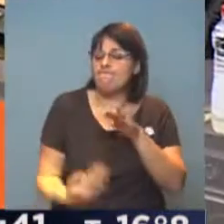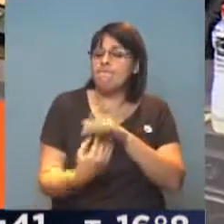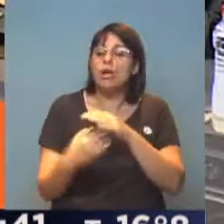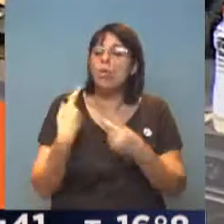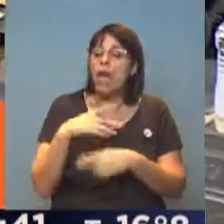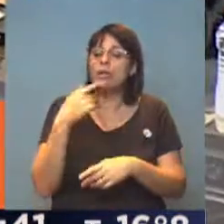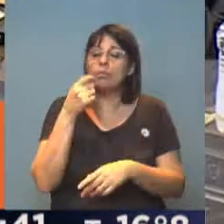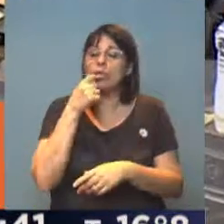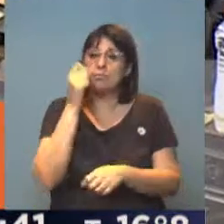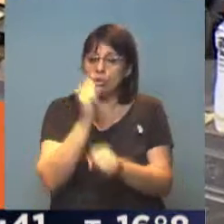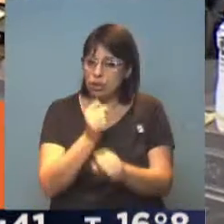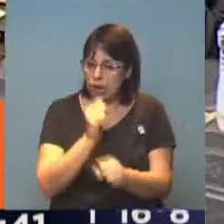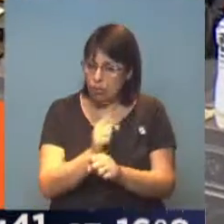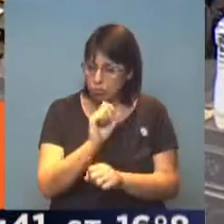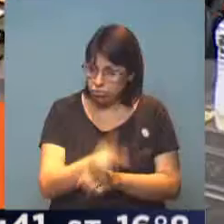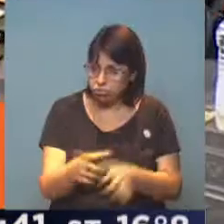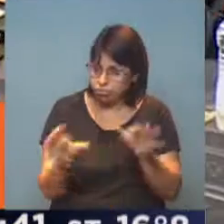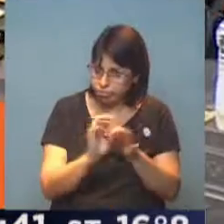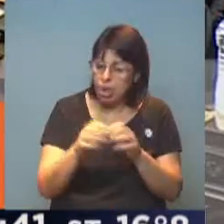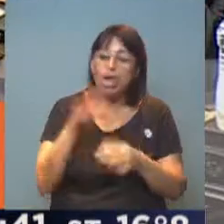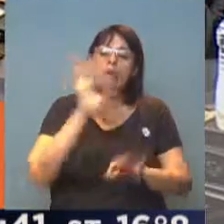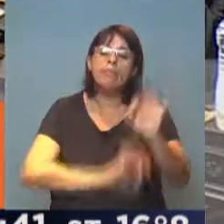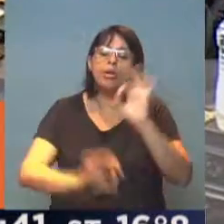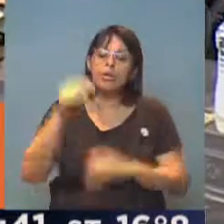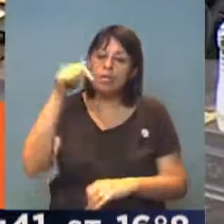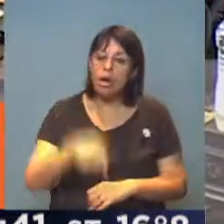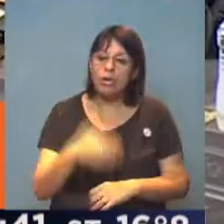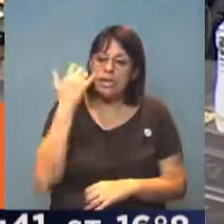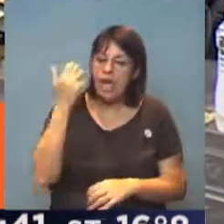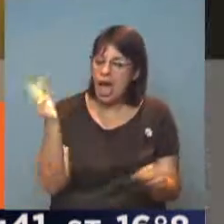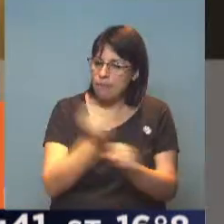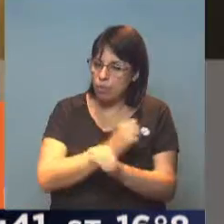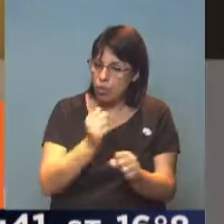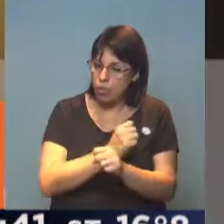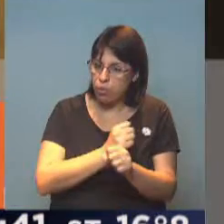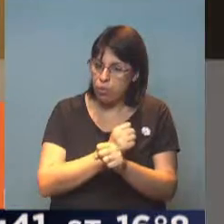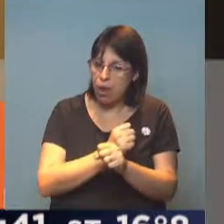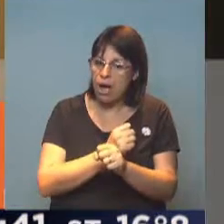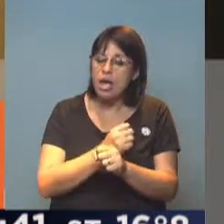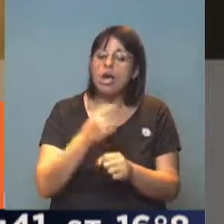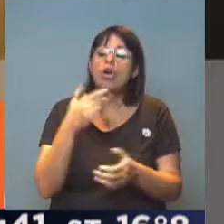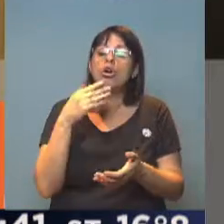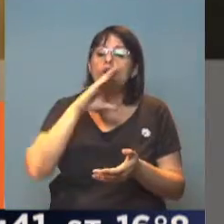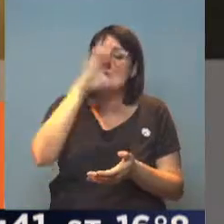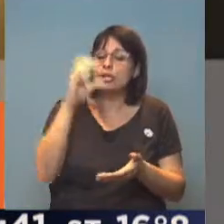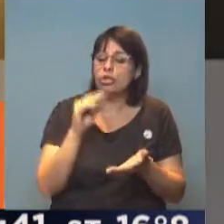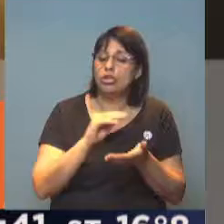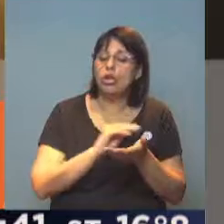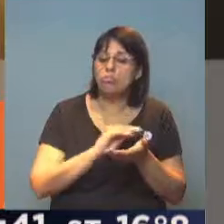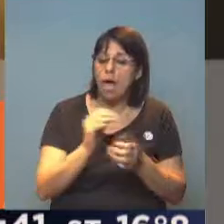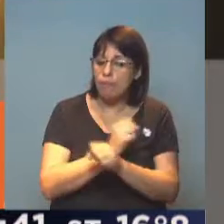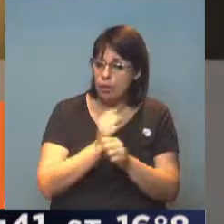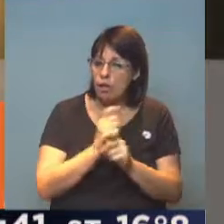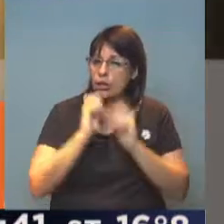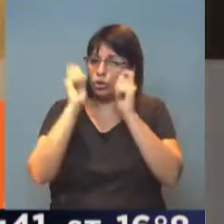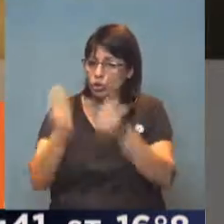tarea que están desempeñando. El proyecto ahora ya aprobado con dictamen de comisión va a tener que pasar al recinto de